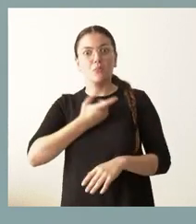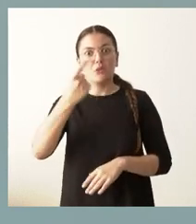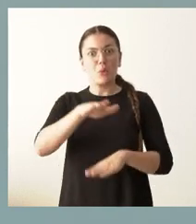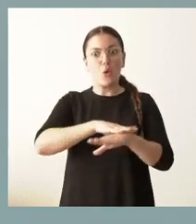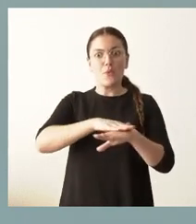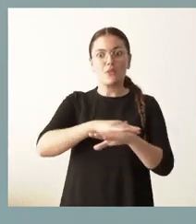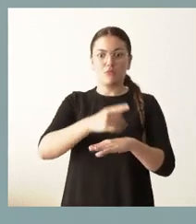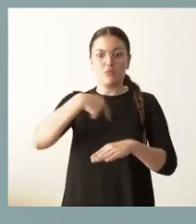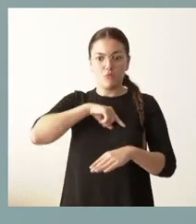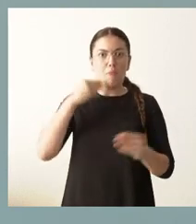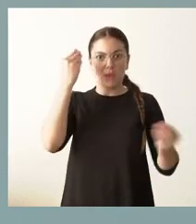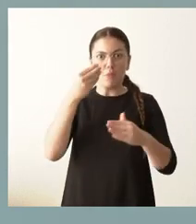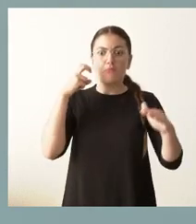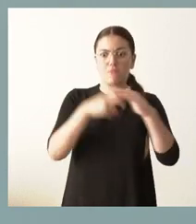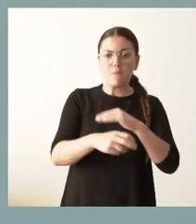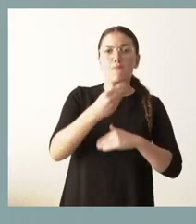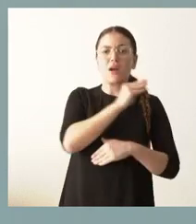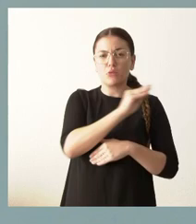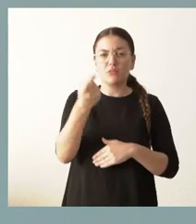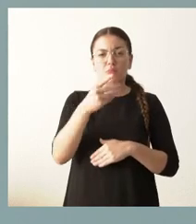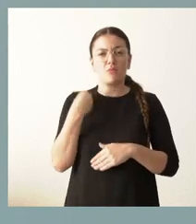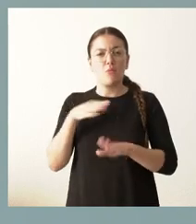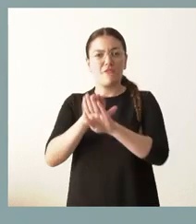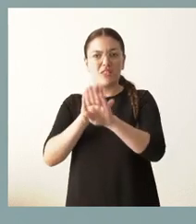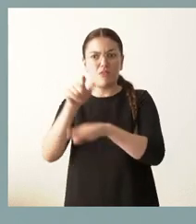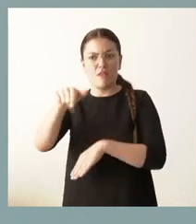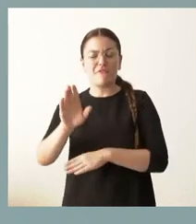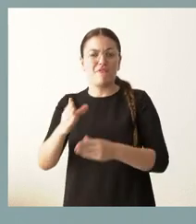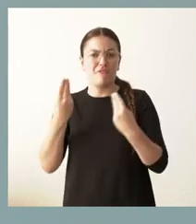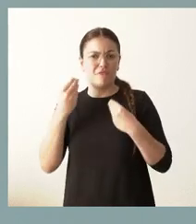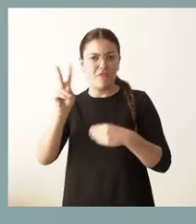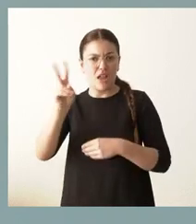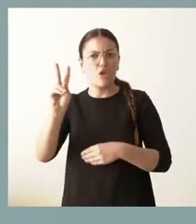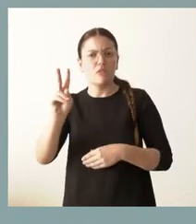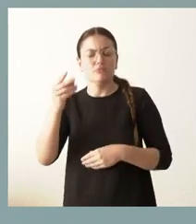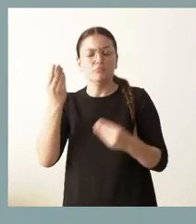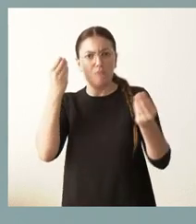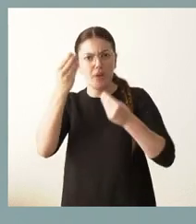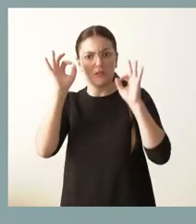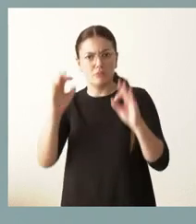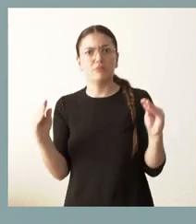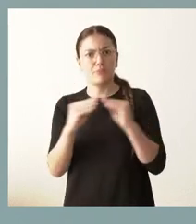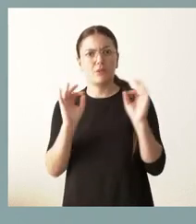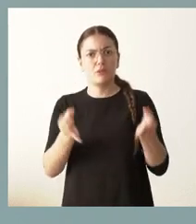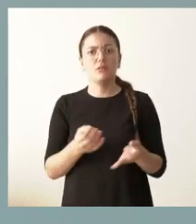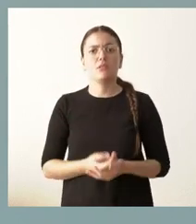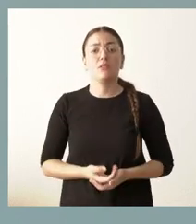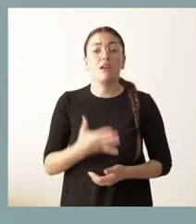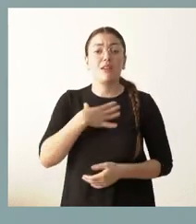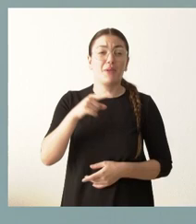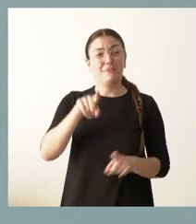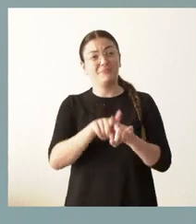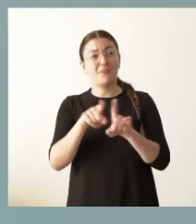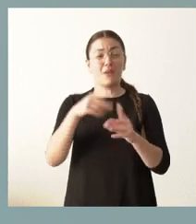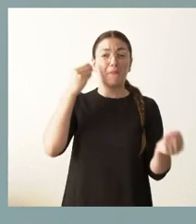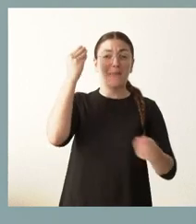lo mejor y con nosotros lo piensan muchos vecinos de la ciudad de Valladolid. Quizá tendría que hacerse una reflexión más